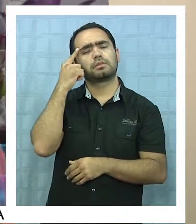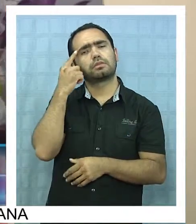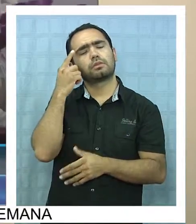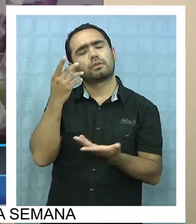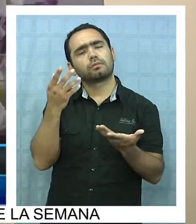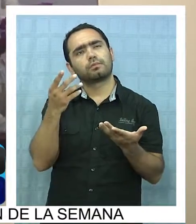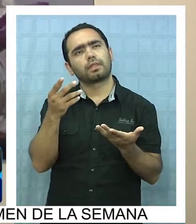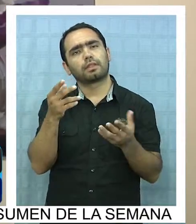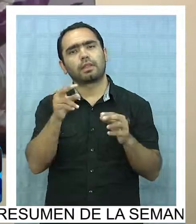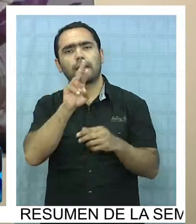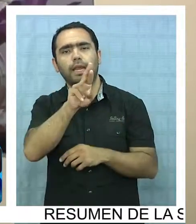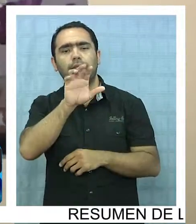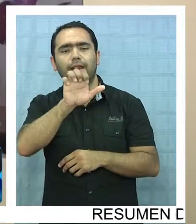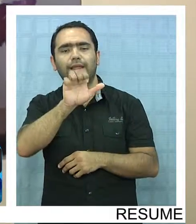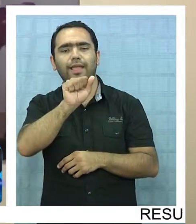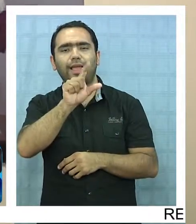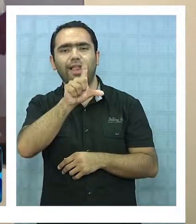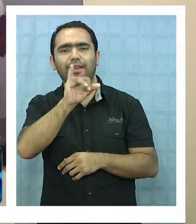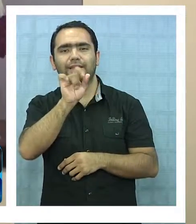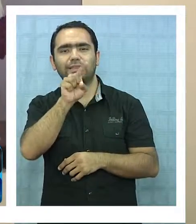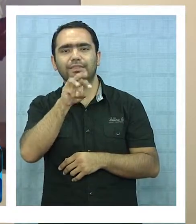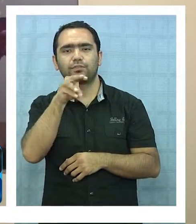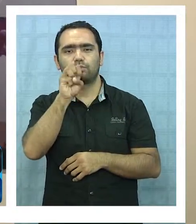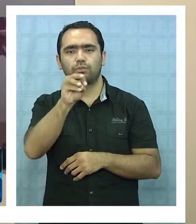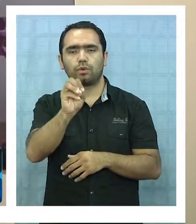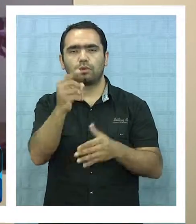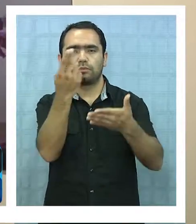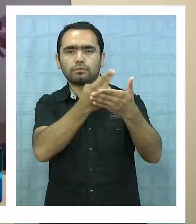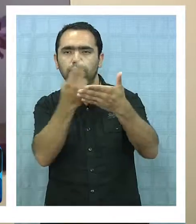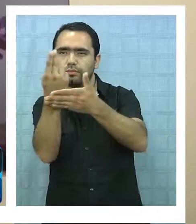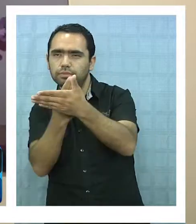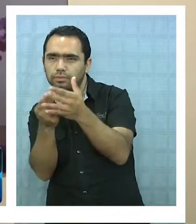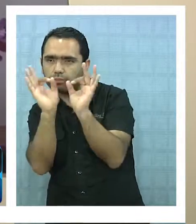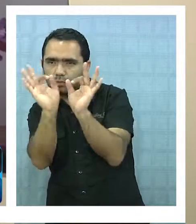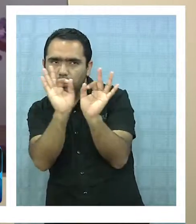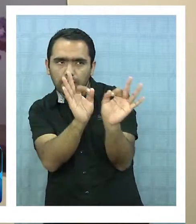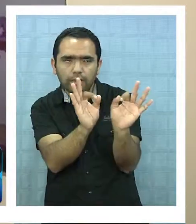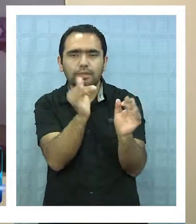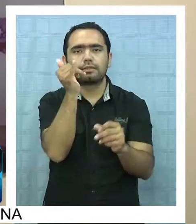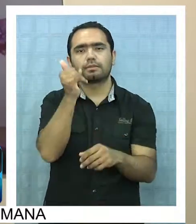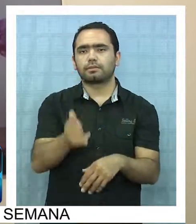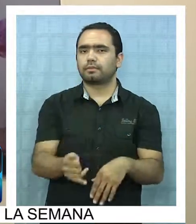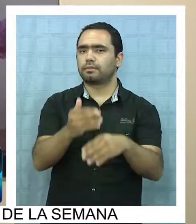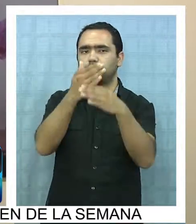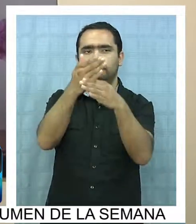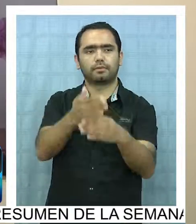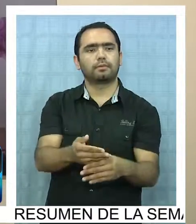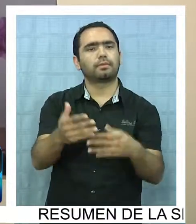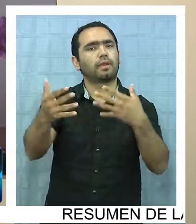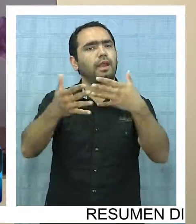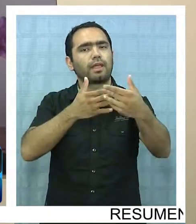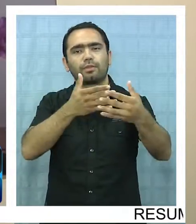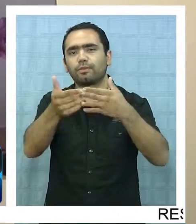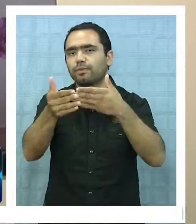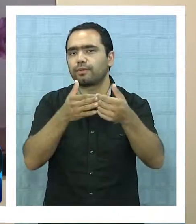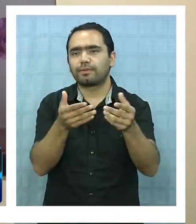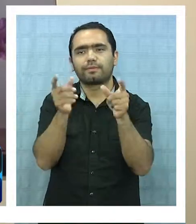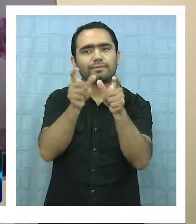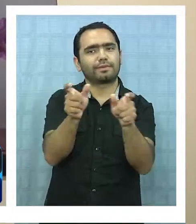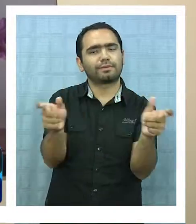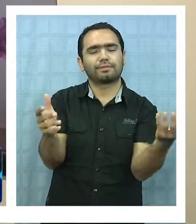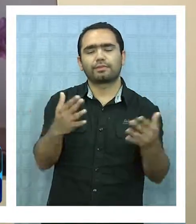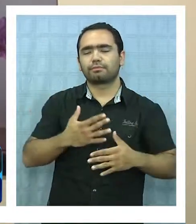como las canciones de amor, van a estar siempre. El realismo es una situación tan natural para el humano,